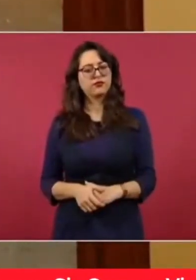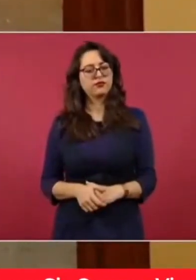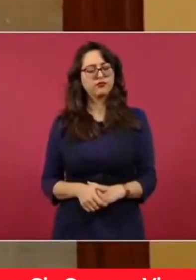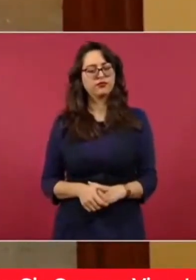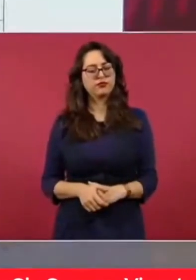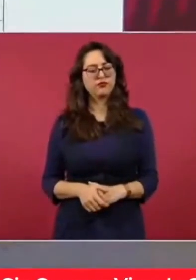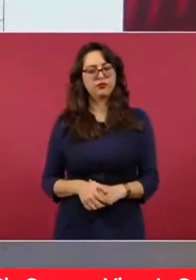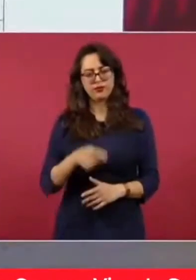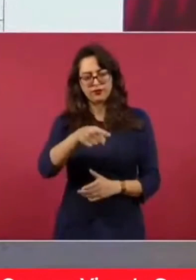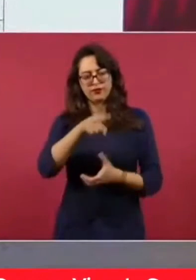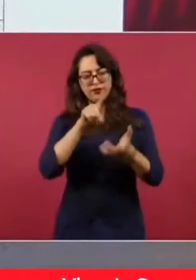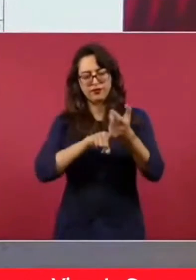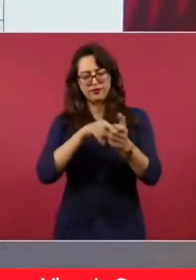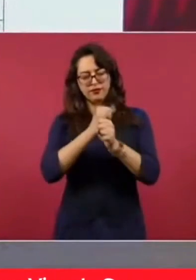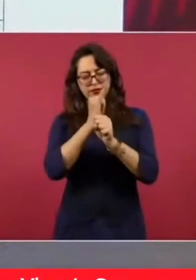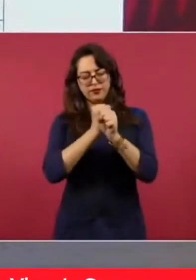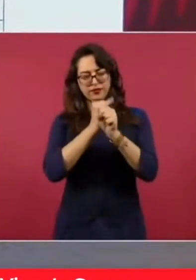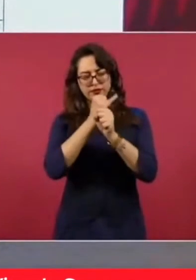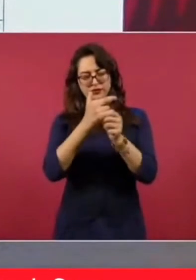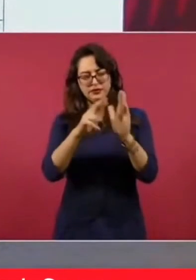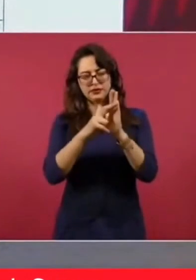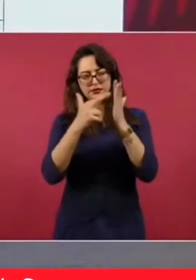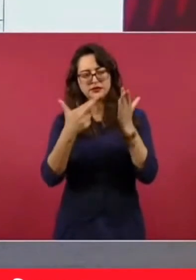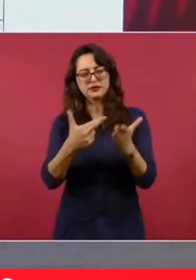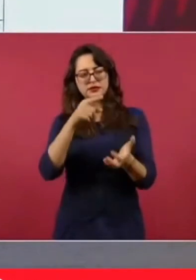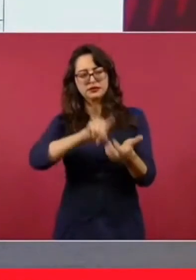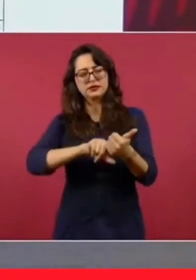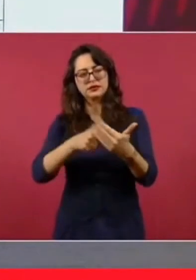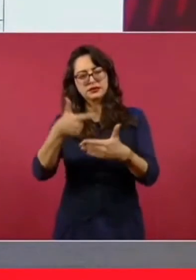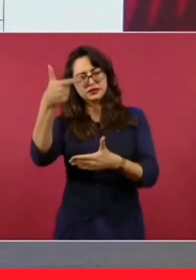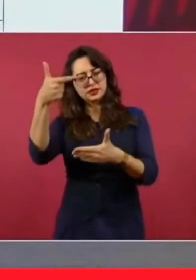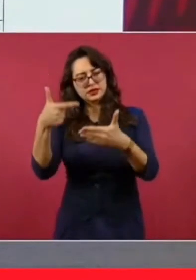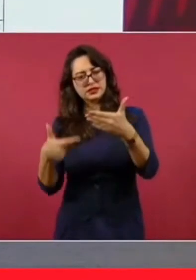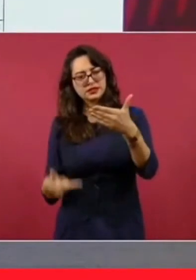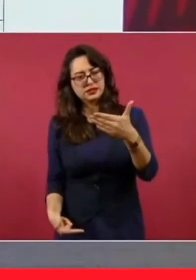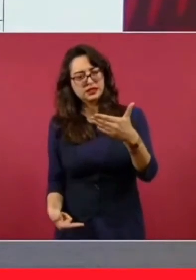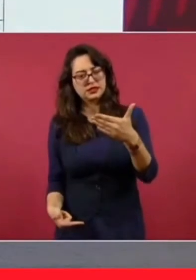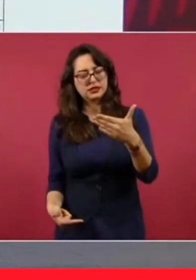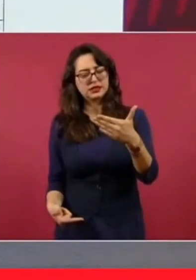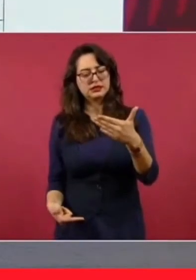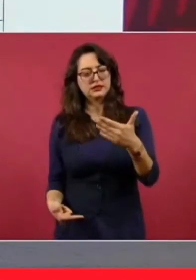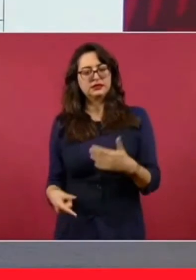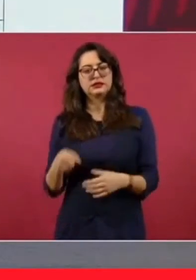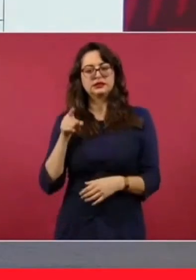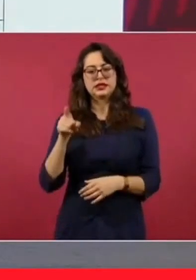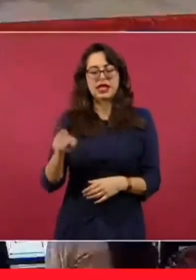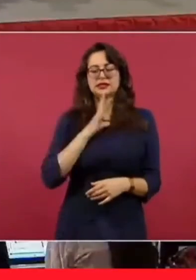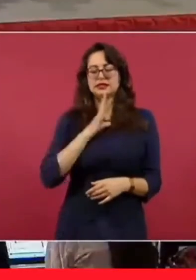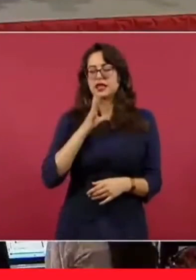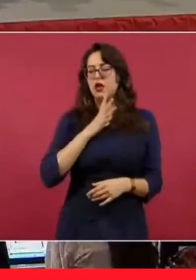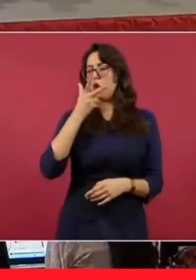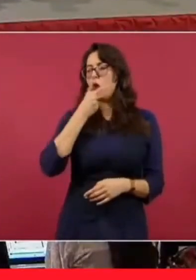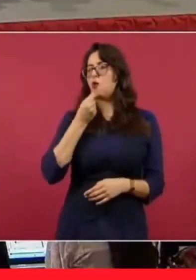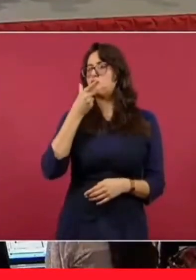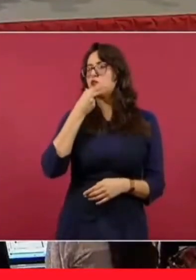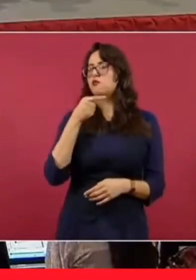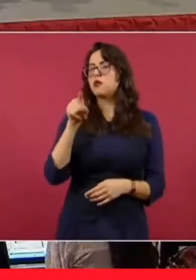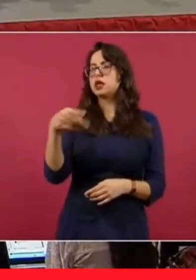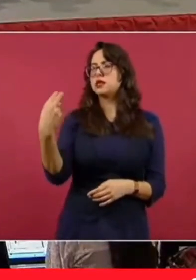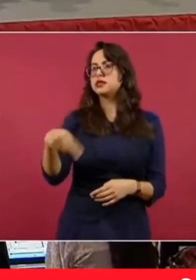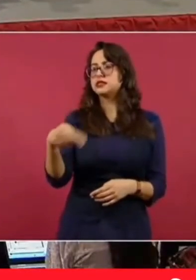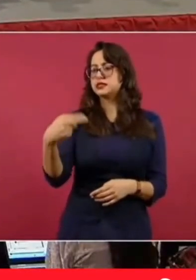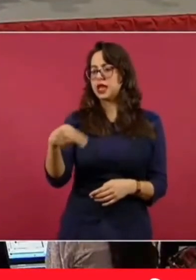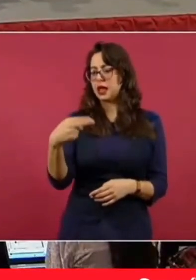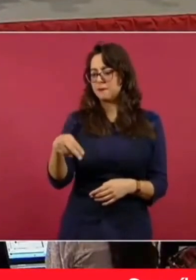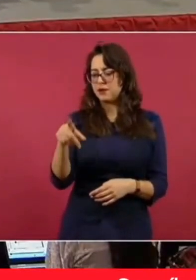artículo yo leí en donde está este señor que era de la